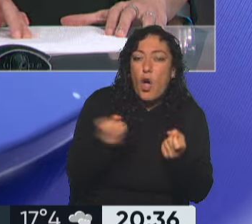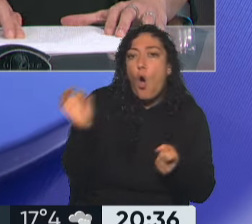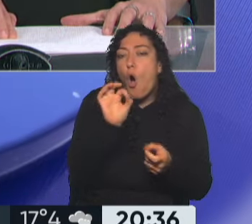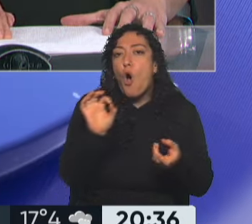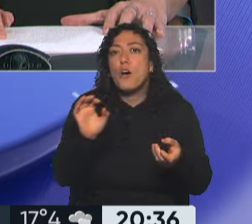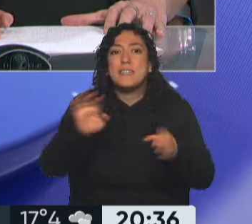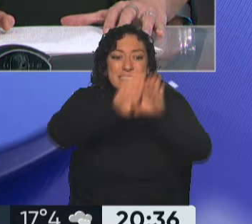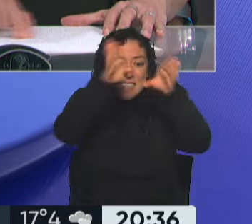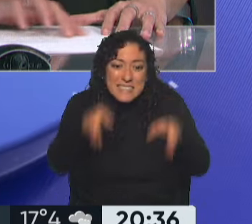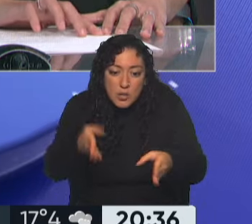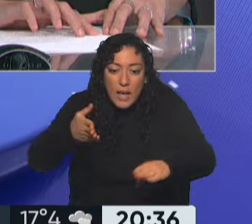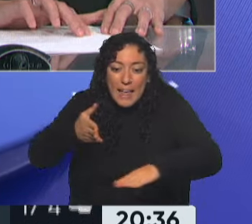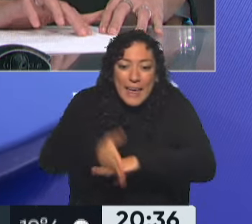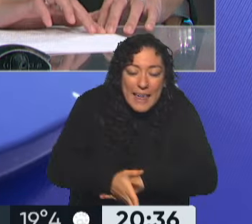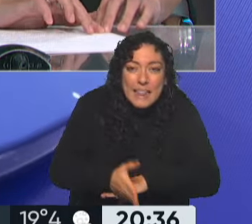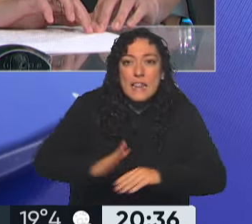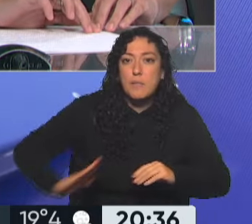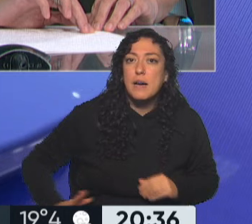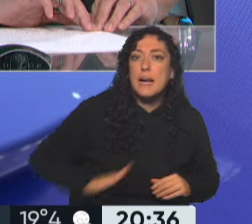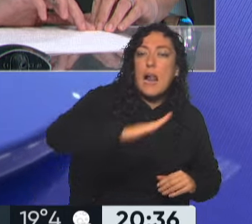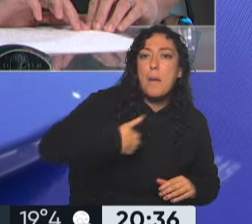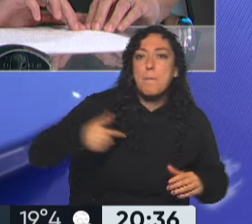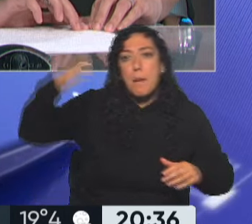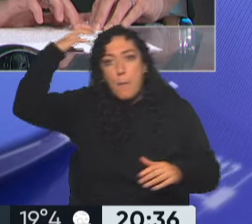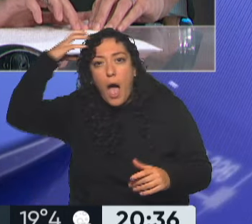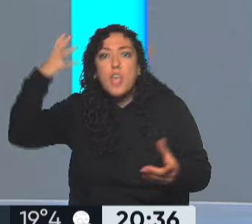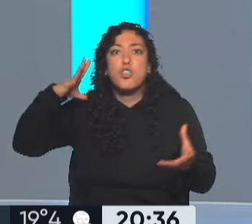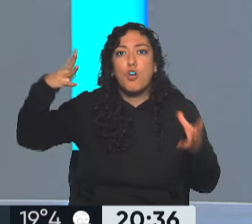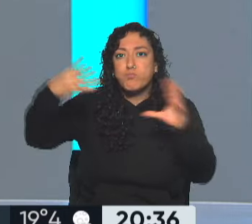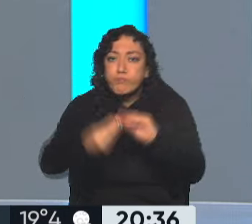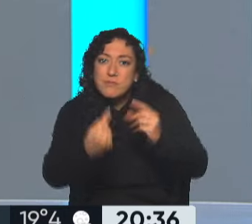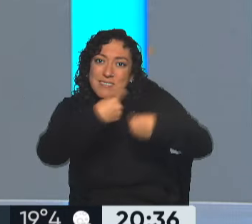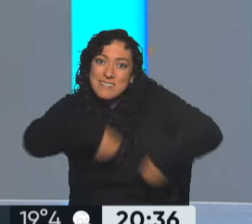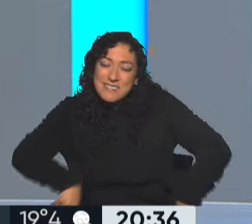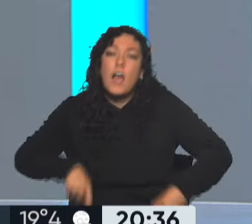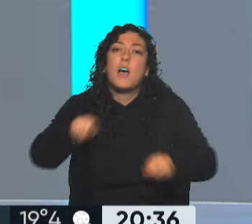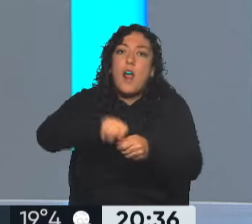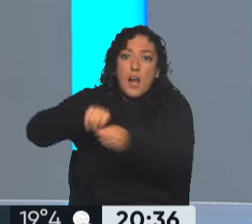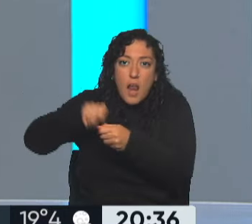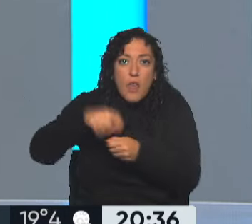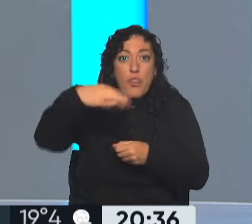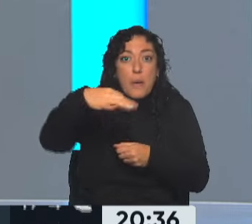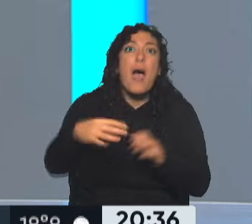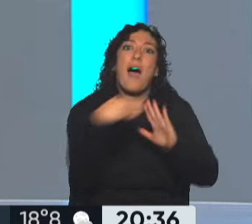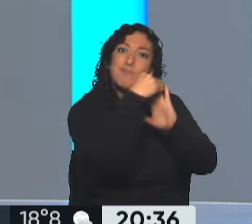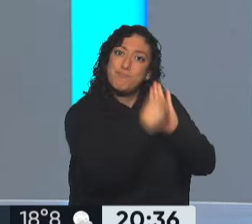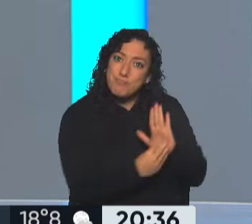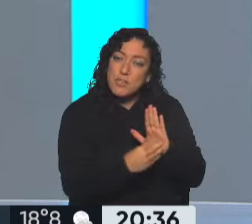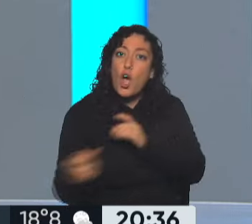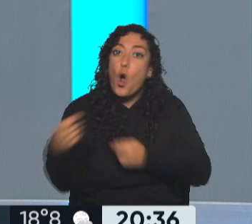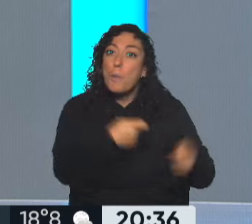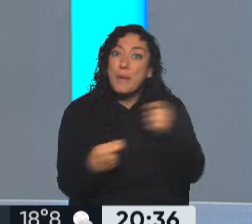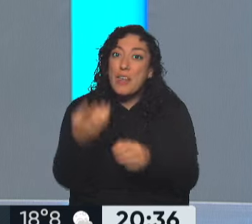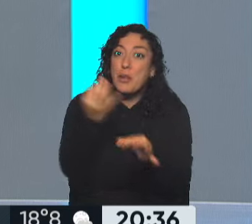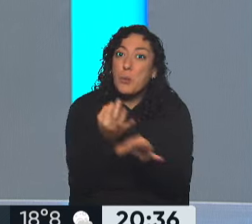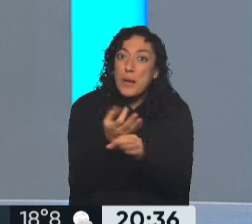accesibilidad de sanitarios, rampas o sendas. Esto lo tiene que solicitar la cooperadora de